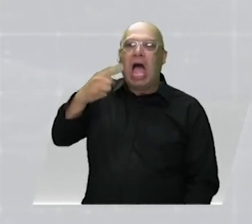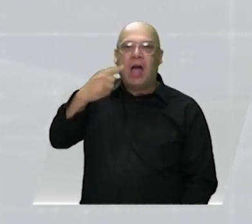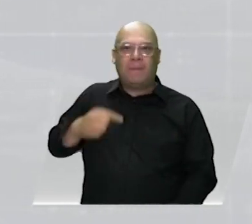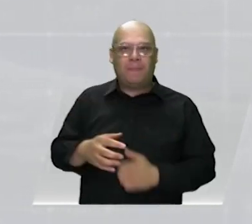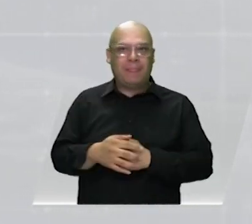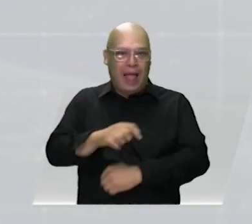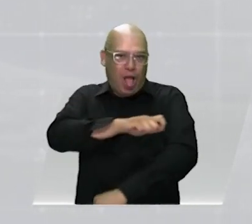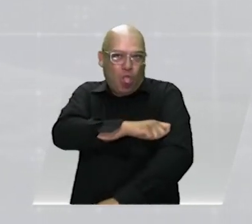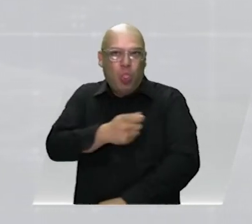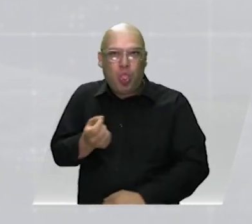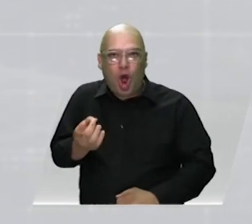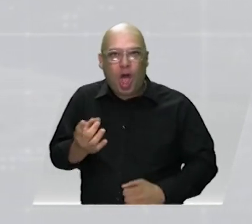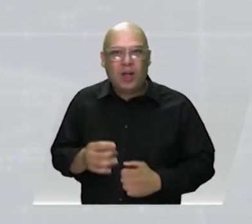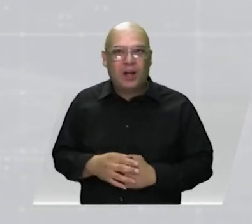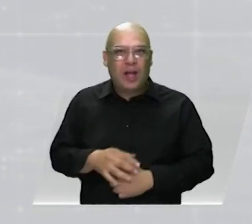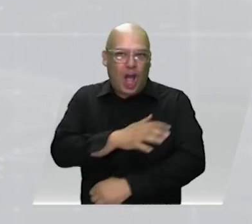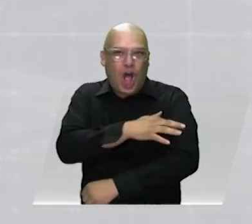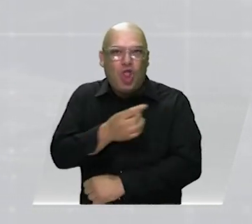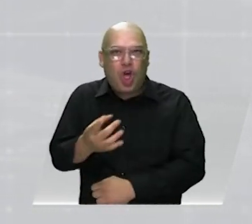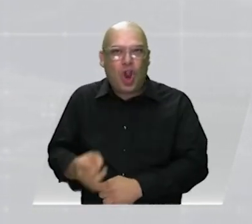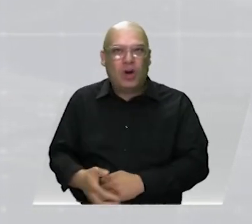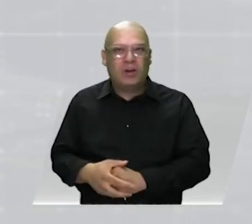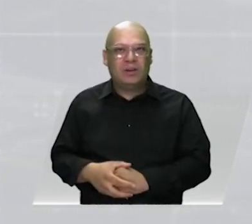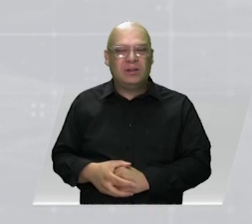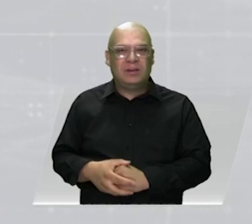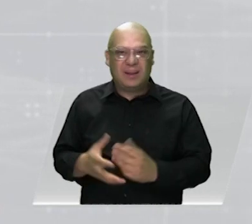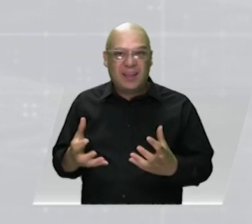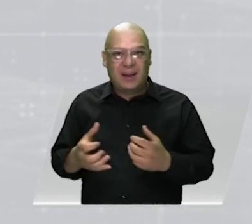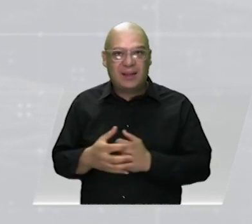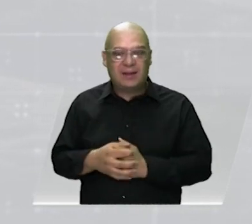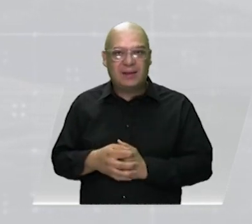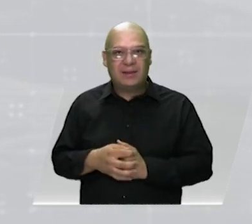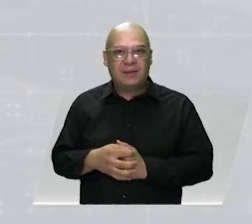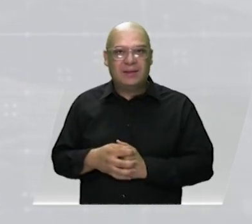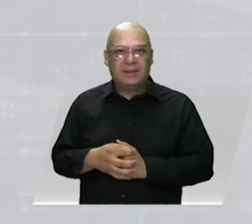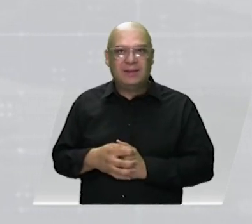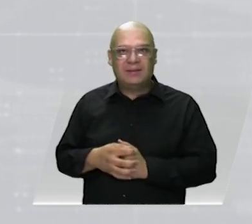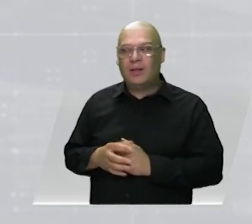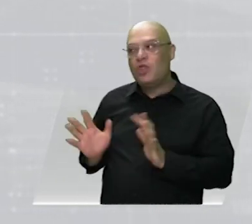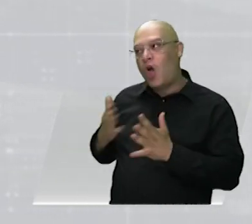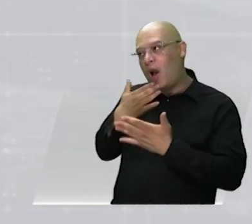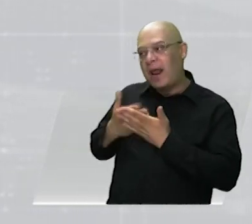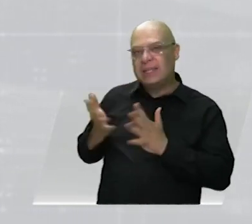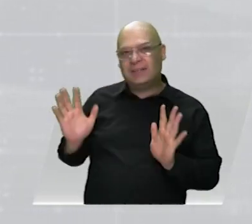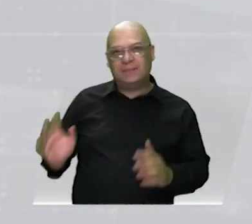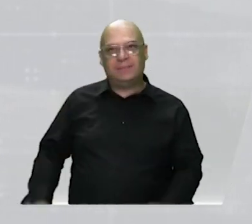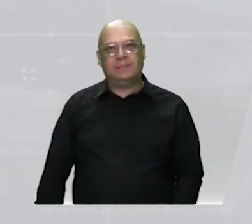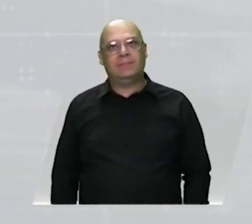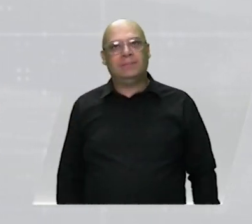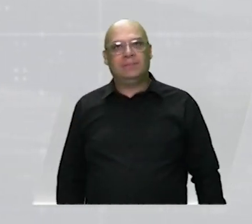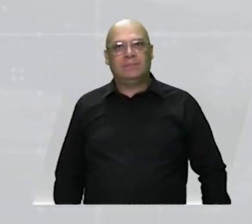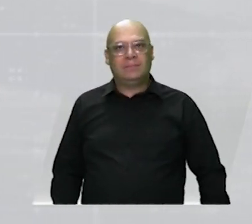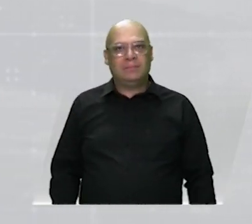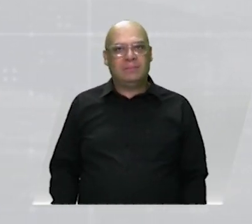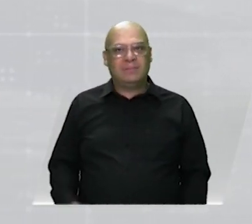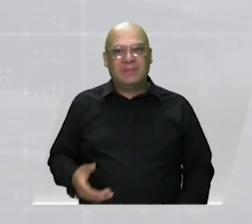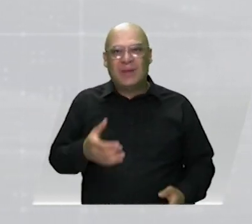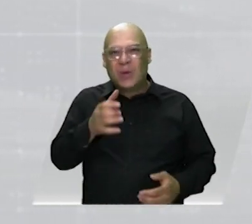¿Le duele eso? ¿Quiere? ¿Le duele eso? ¿Quiere? ¿Quiere? ¿No me duele? ¿Usted quiere ir a mí?